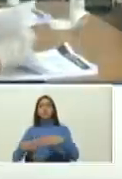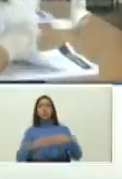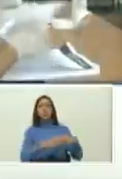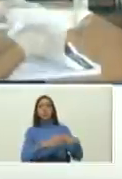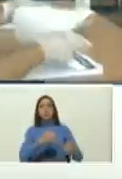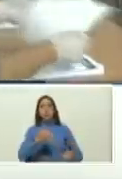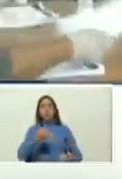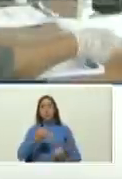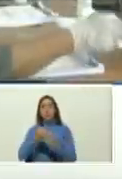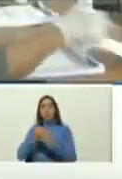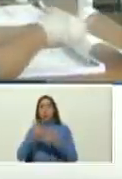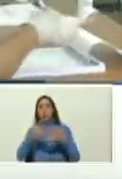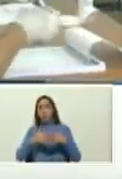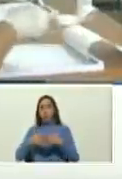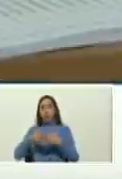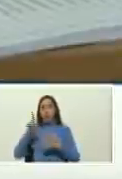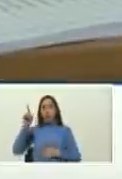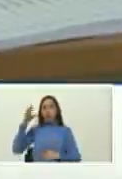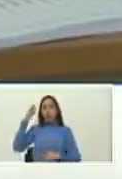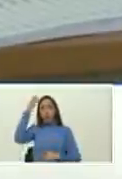en Europa